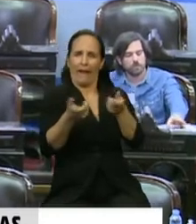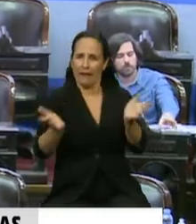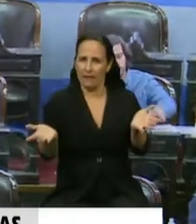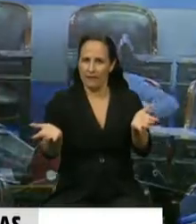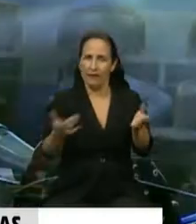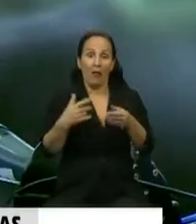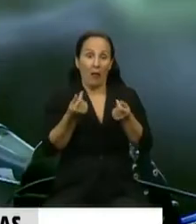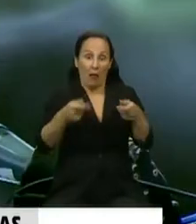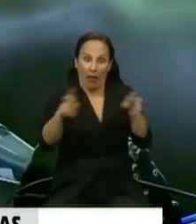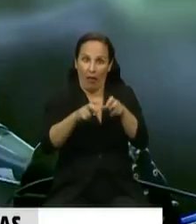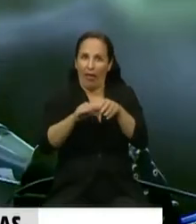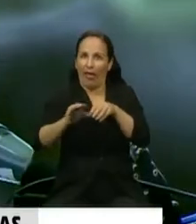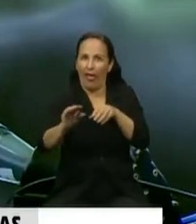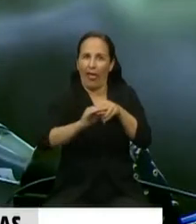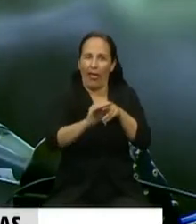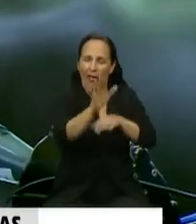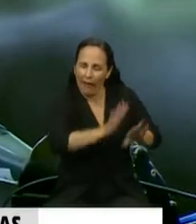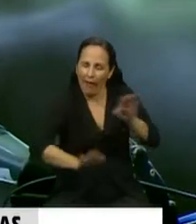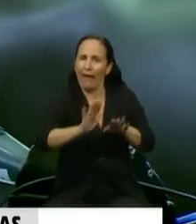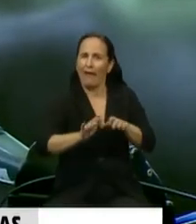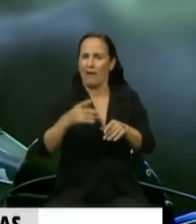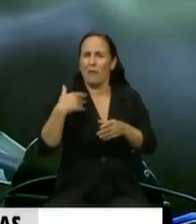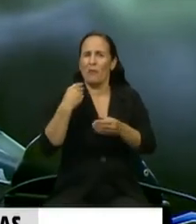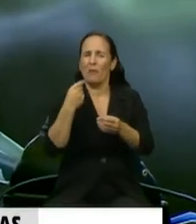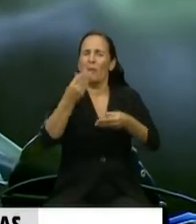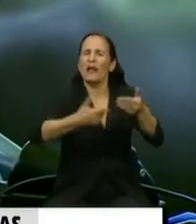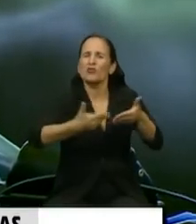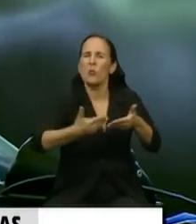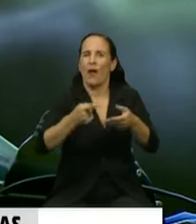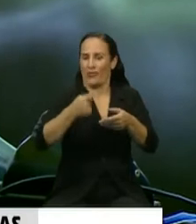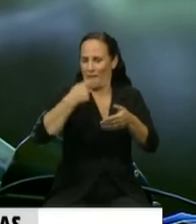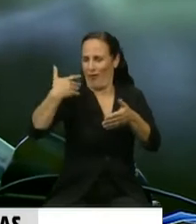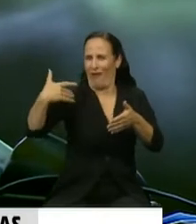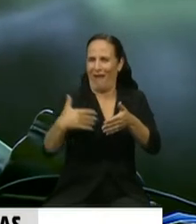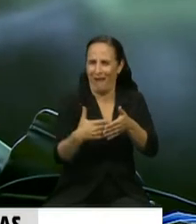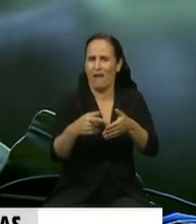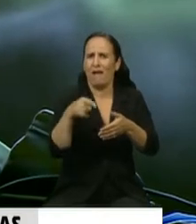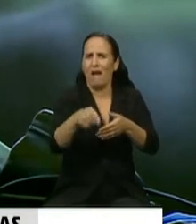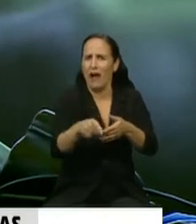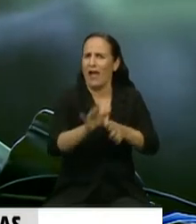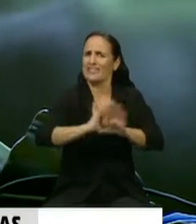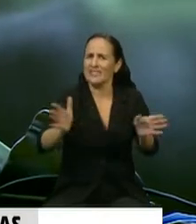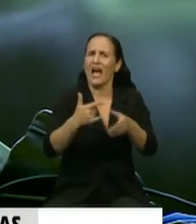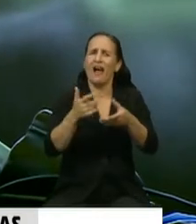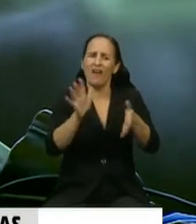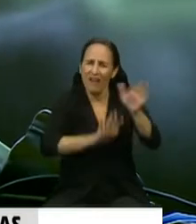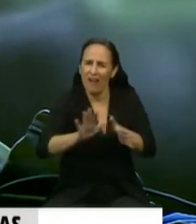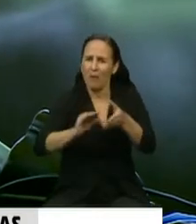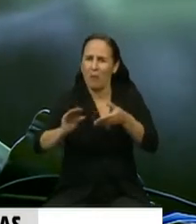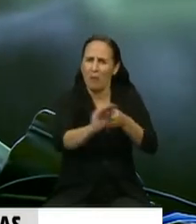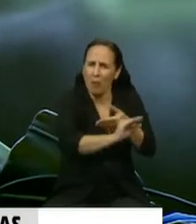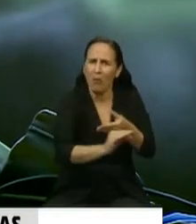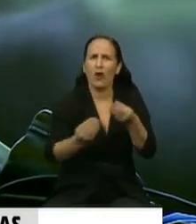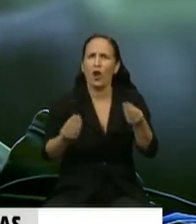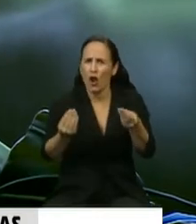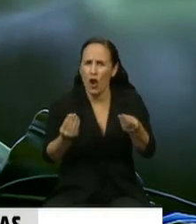reasignar partidas. Todos los presupuestos en los últimos años han tenido el poder de reasignación de partidas, por supuesto, de acuerdo a los intereses y las